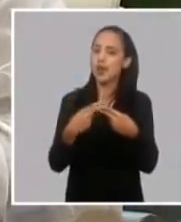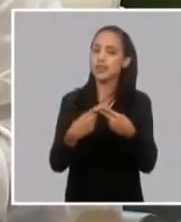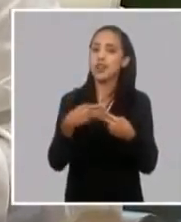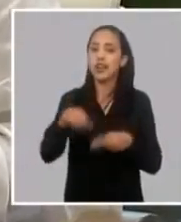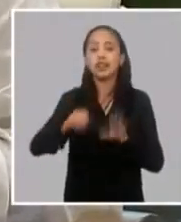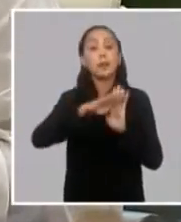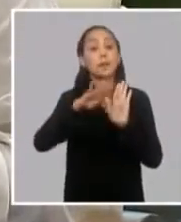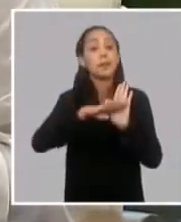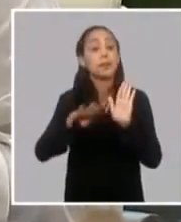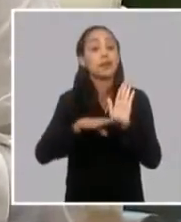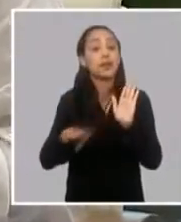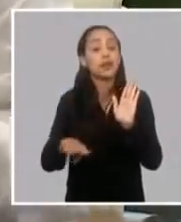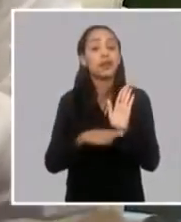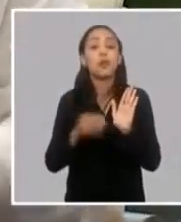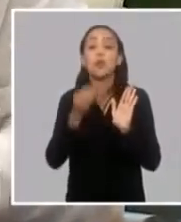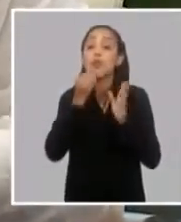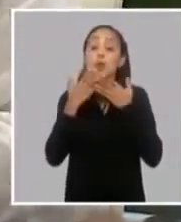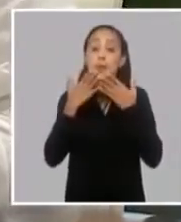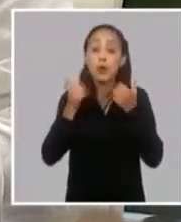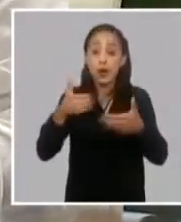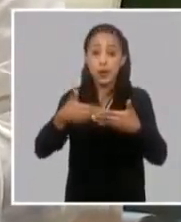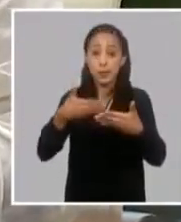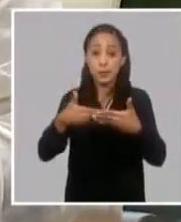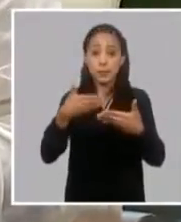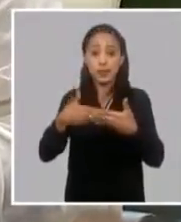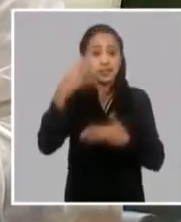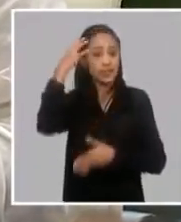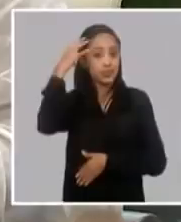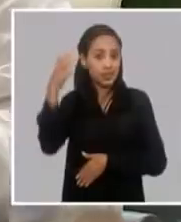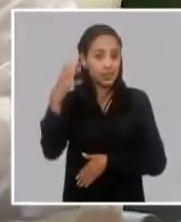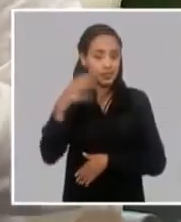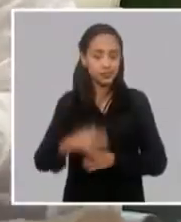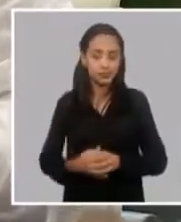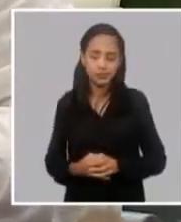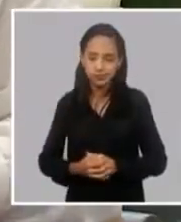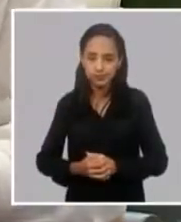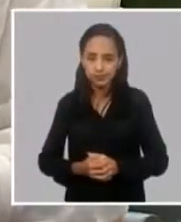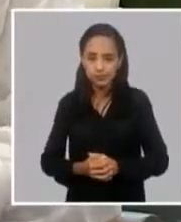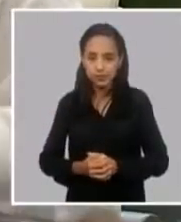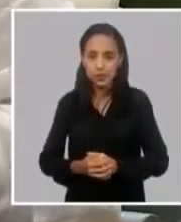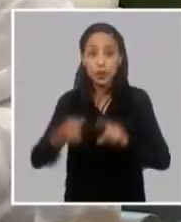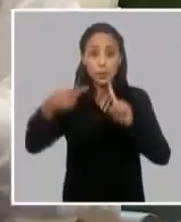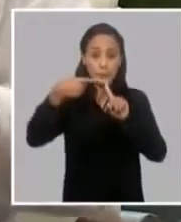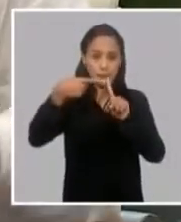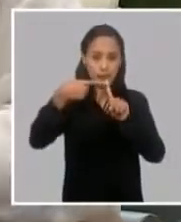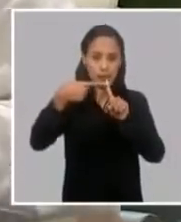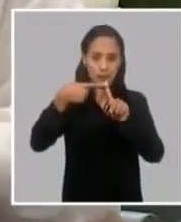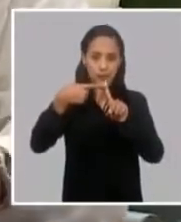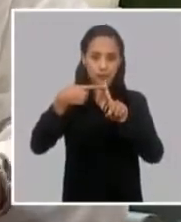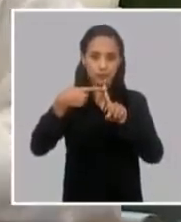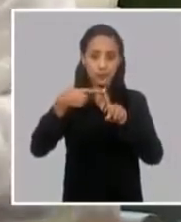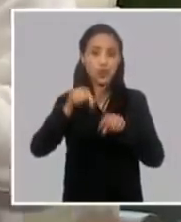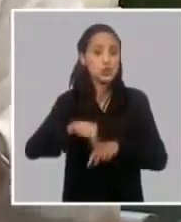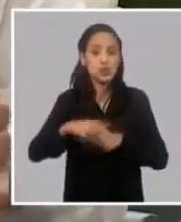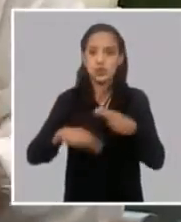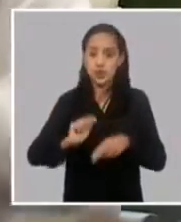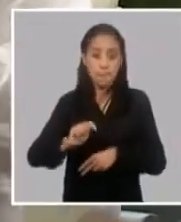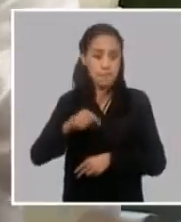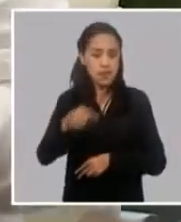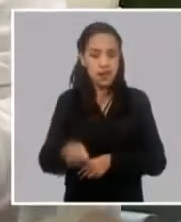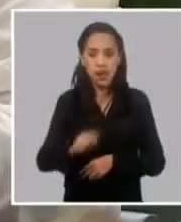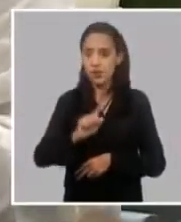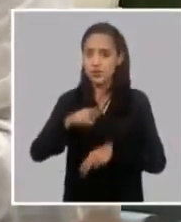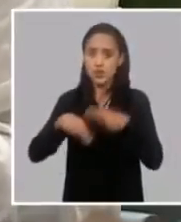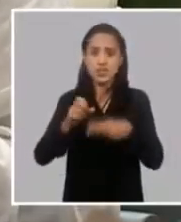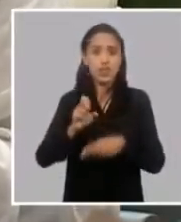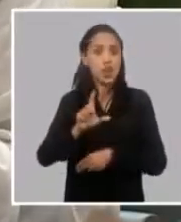dinamizar nuestra empresa estatal y ponerla en mejores condiciones o sea eso es un primer elemento y repito no es para mañana no es para el lunes